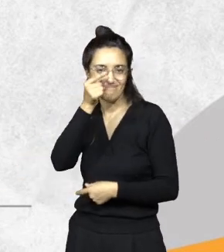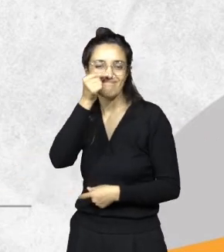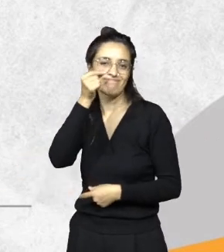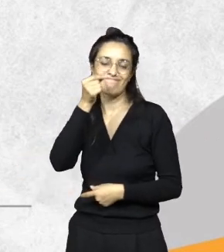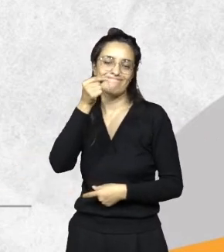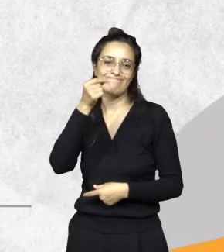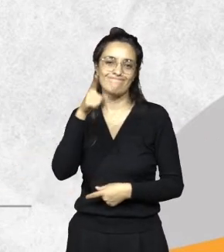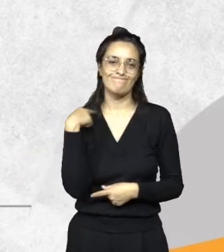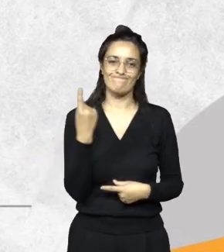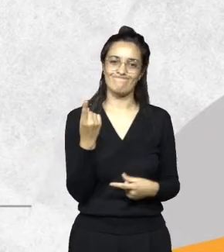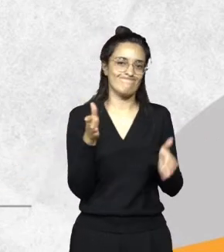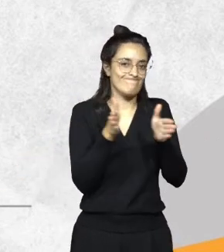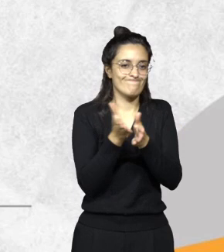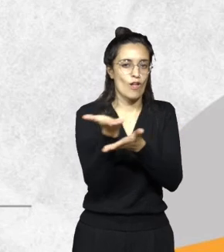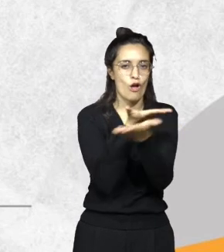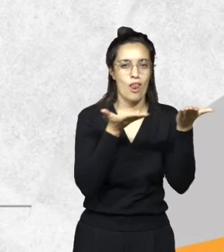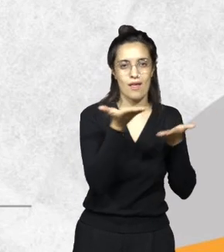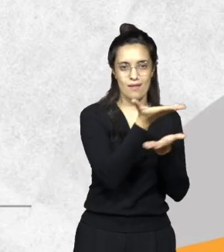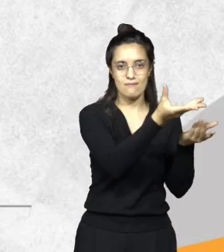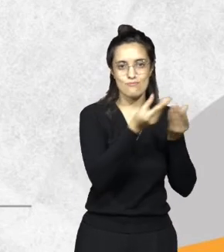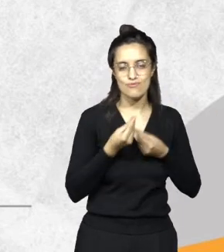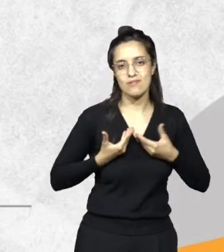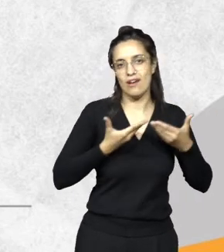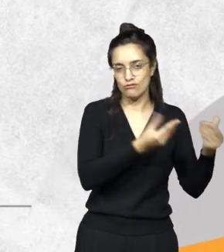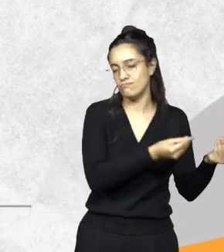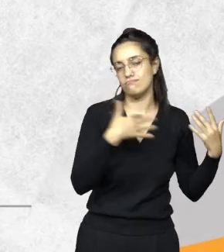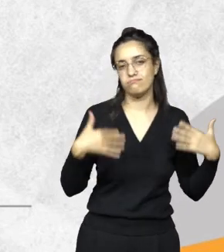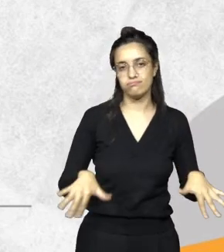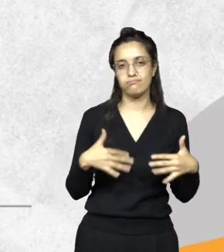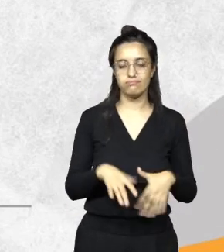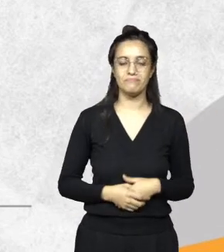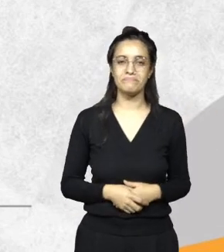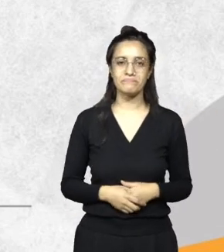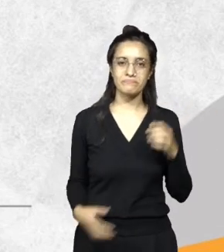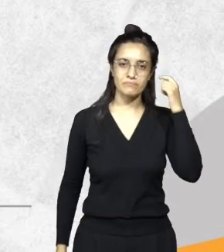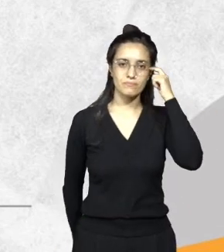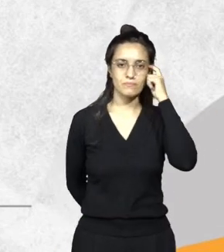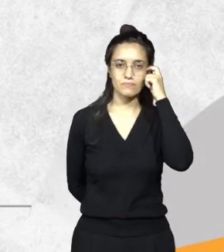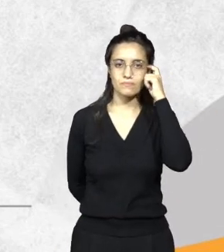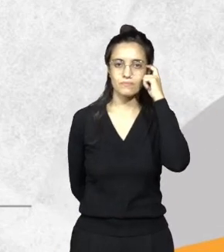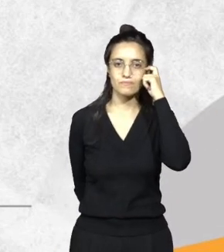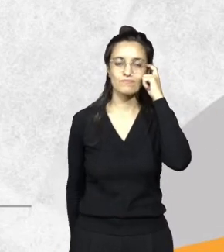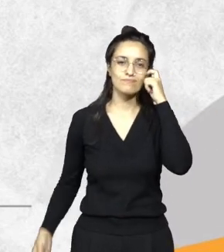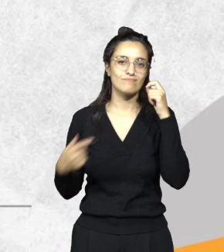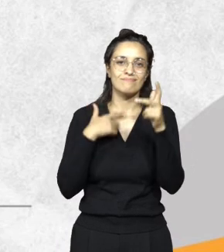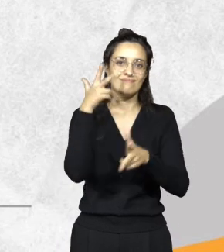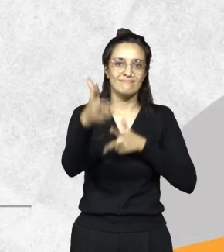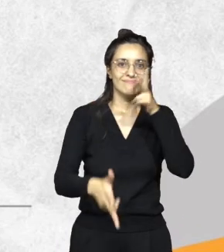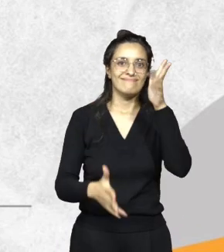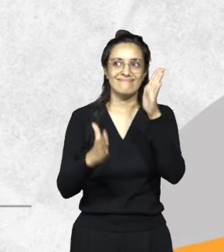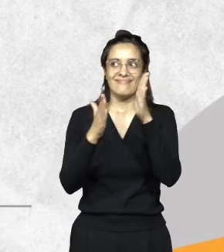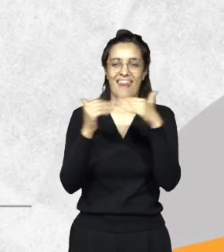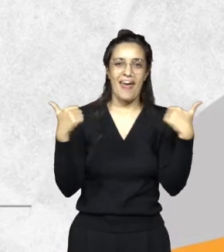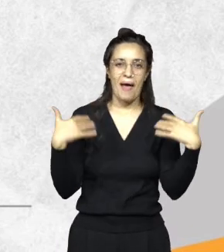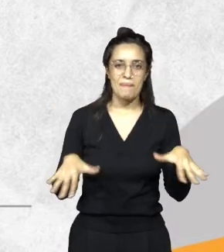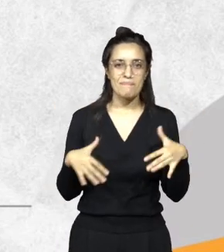colaboración tremenda de lo que es Gendarmería y policía de la provincia. Bueno, soy de hablar bastante rápido, no sé